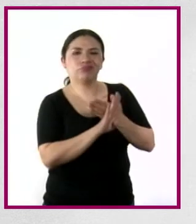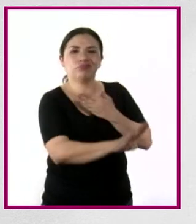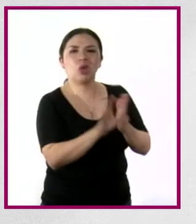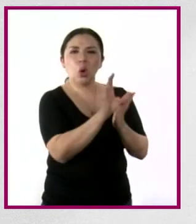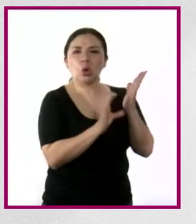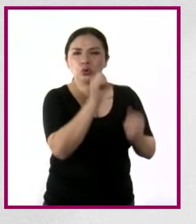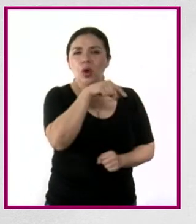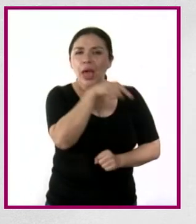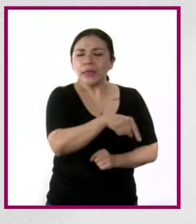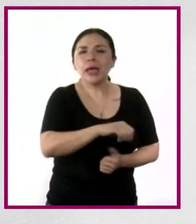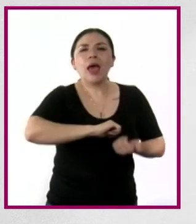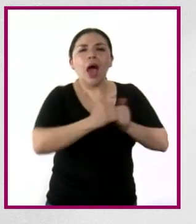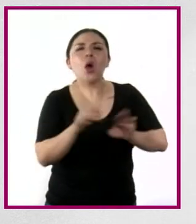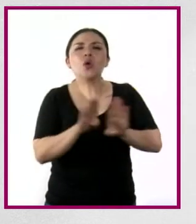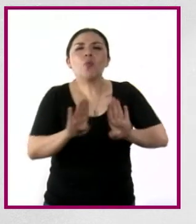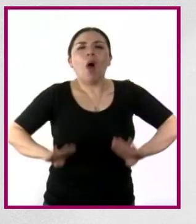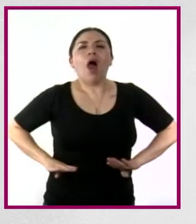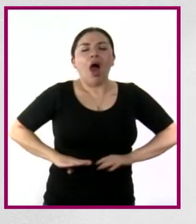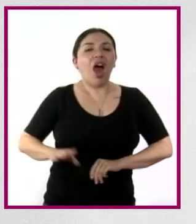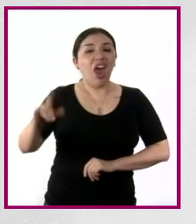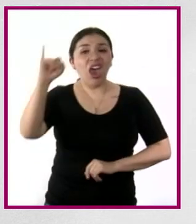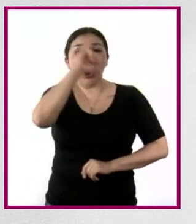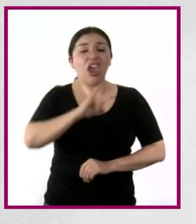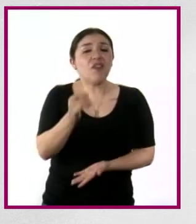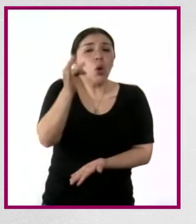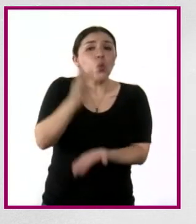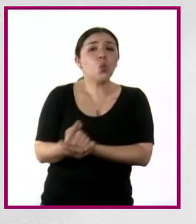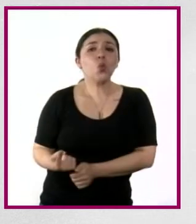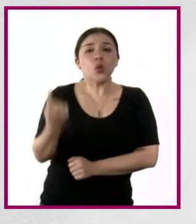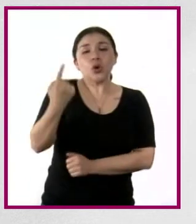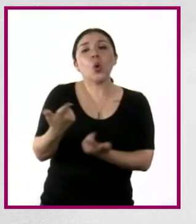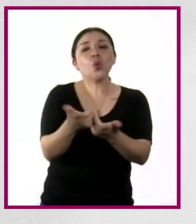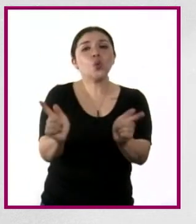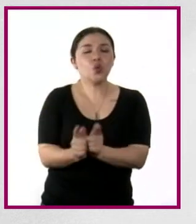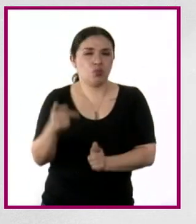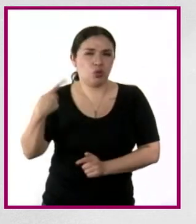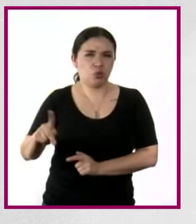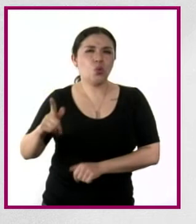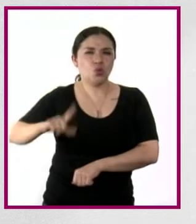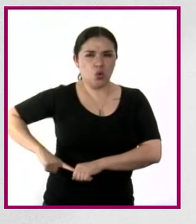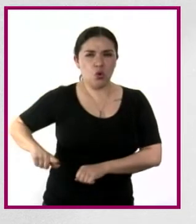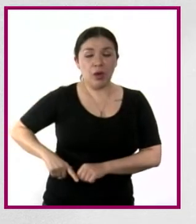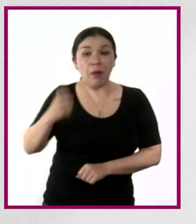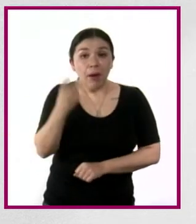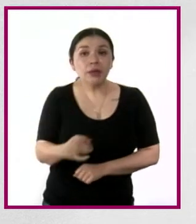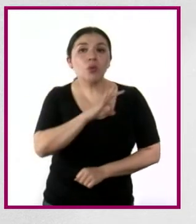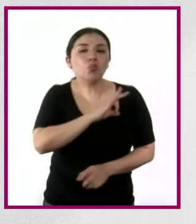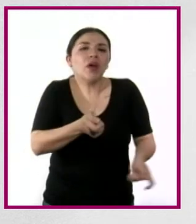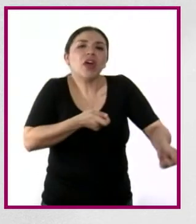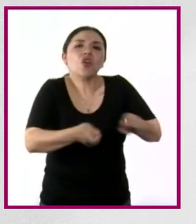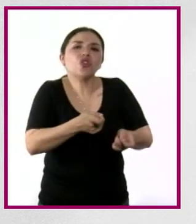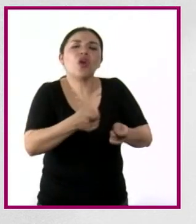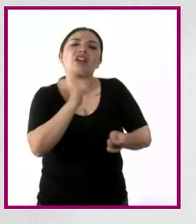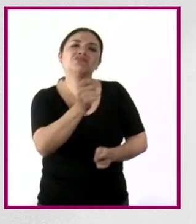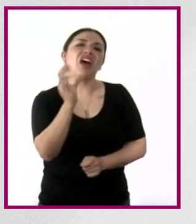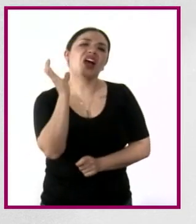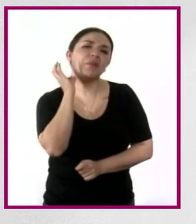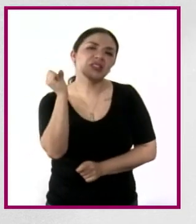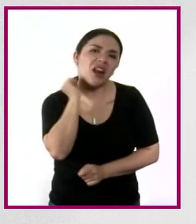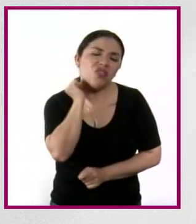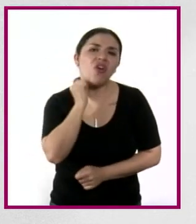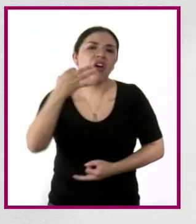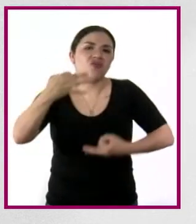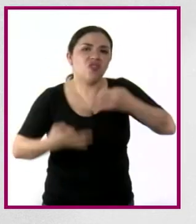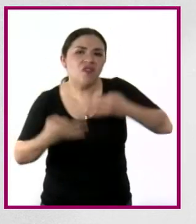que surgieron de su carácter de jefe único e indiscutible del partido de Estado, lo que le permitió controlar al Congreso, a la Suprema